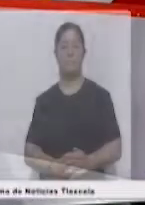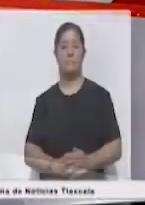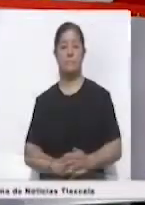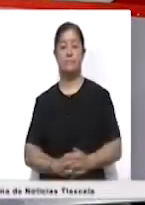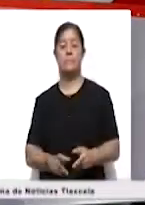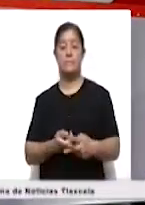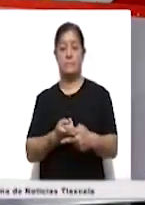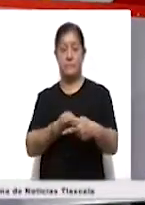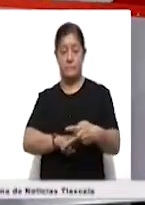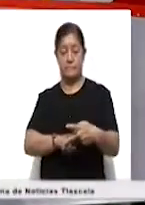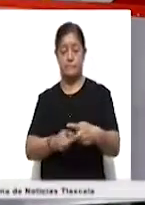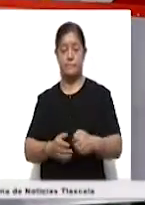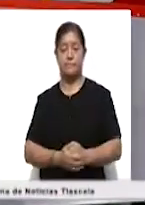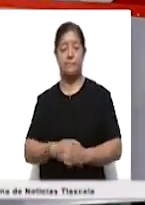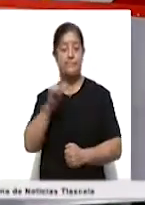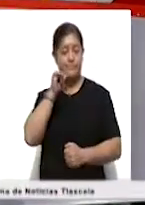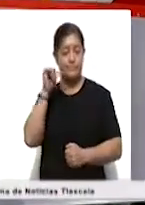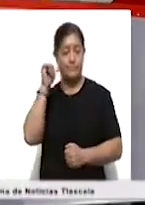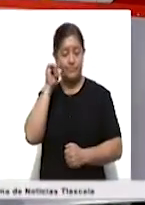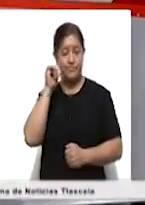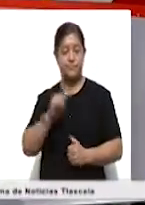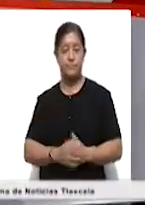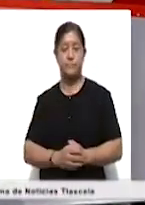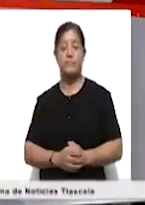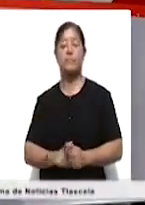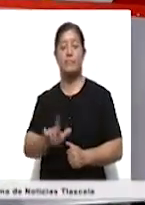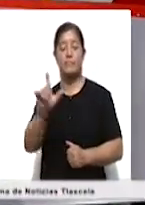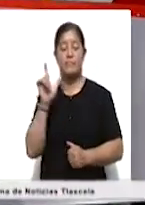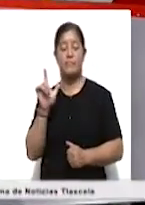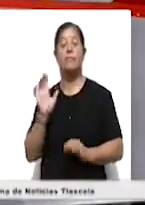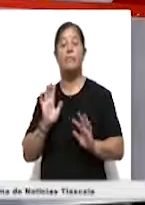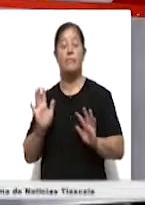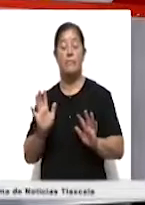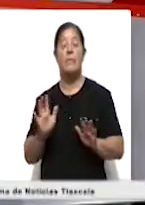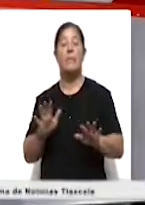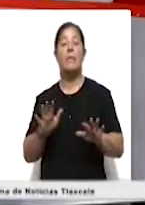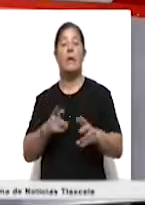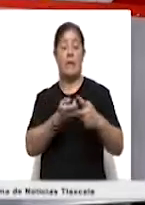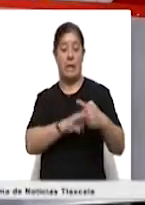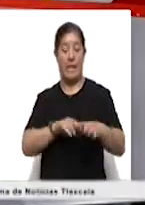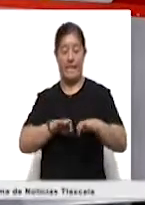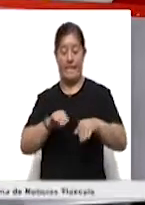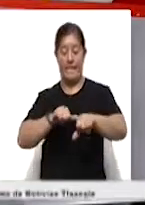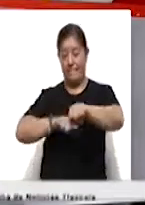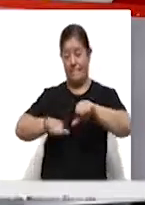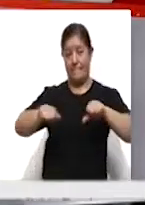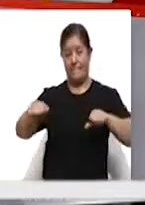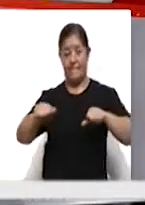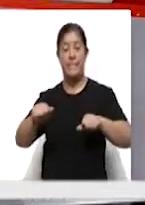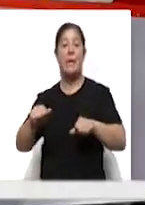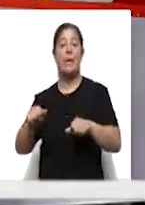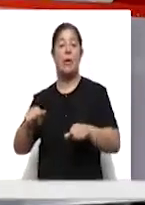Comenzamos con la información. Ayer lunes iniciaron los trabajos de transición entre el gobierno saliente y el equipo de la gobernadora